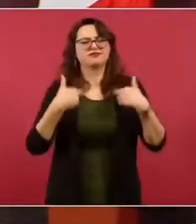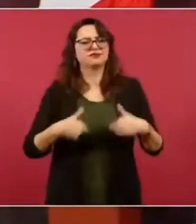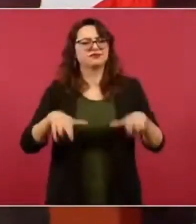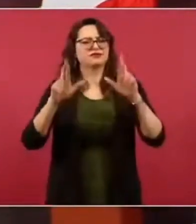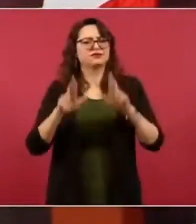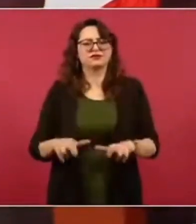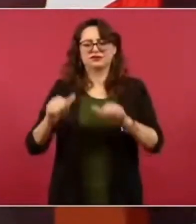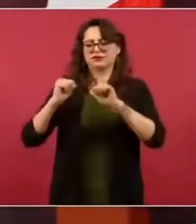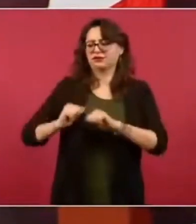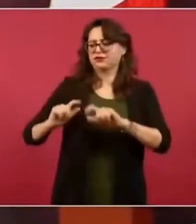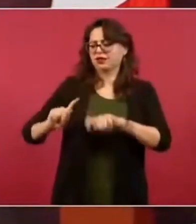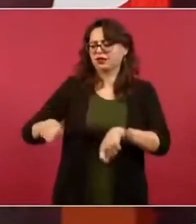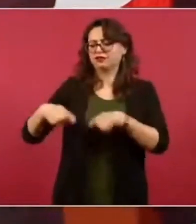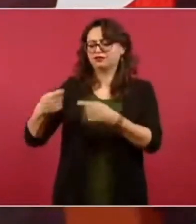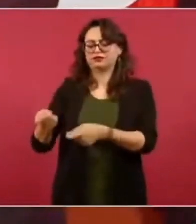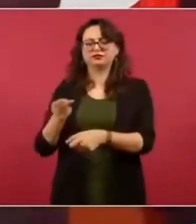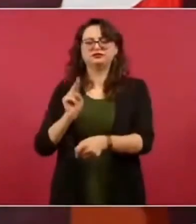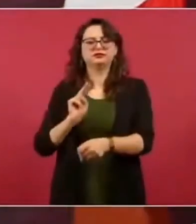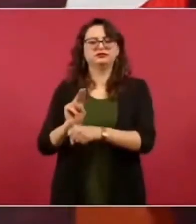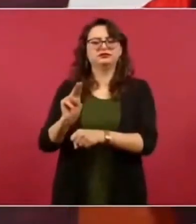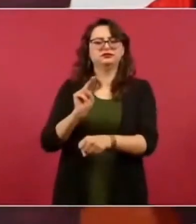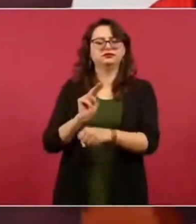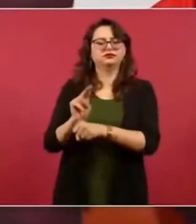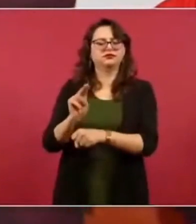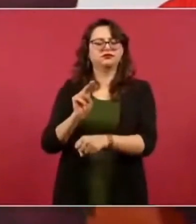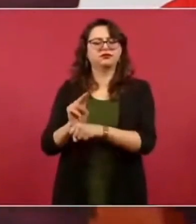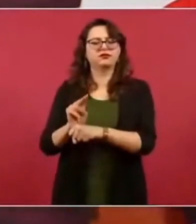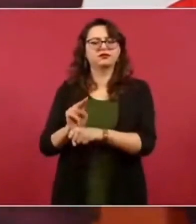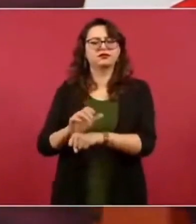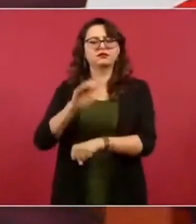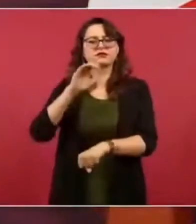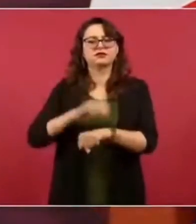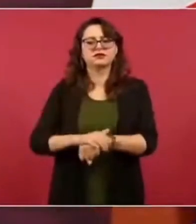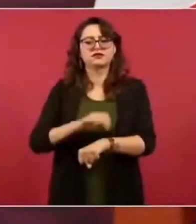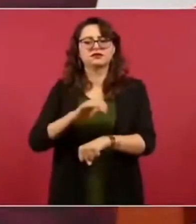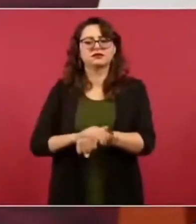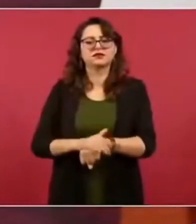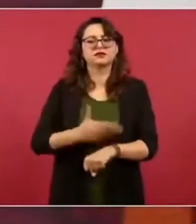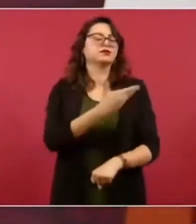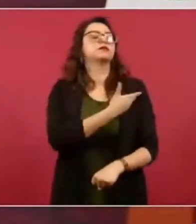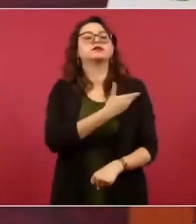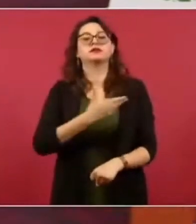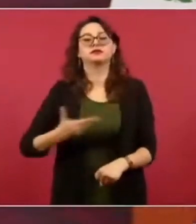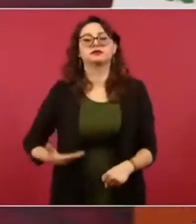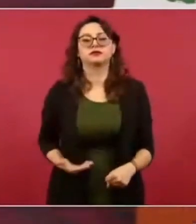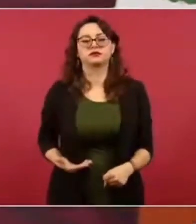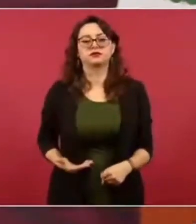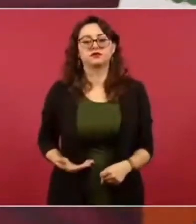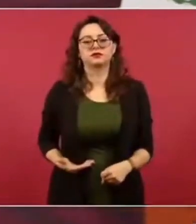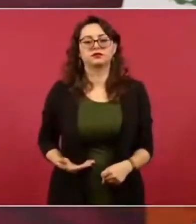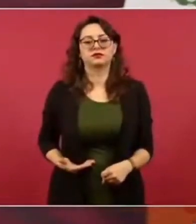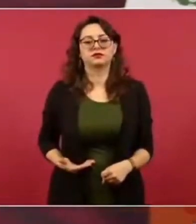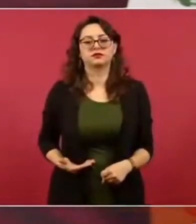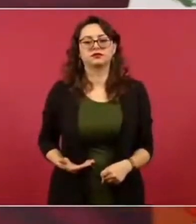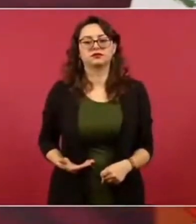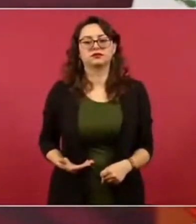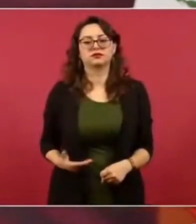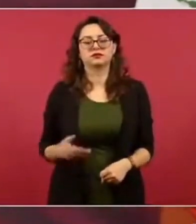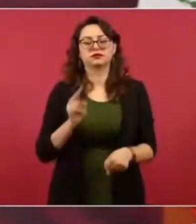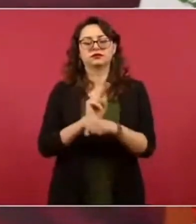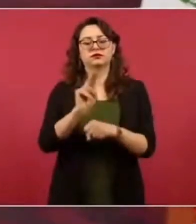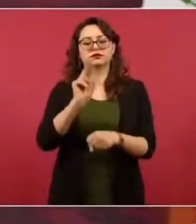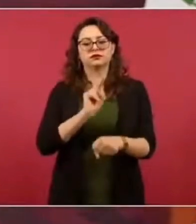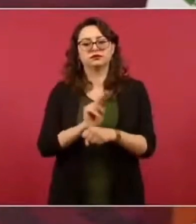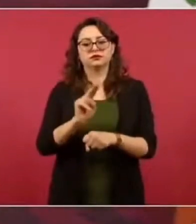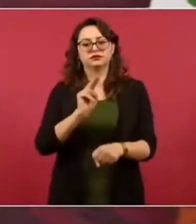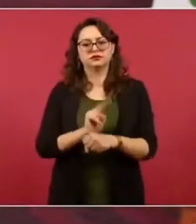nicaragüense, amigo del presidente de Nicaragua.